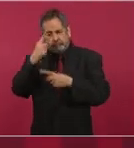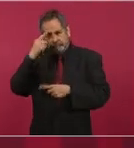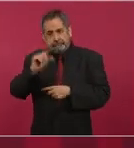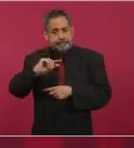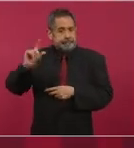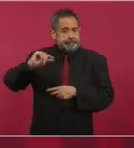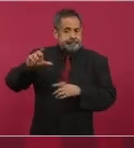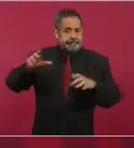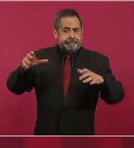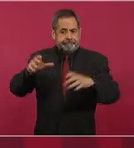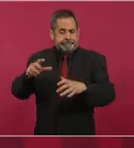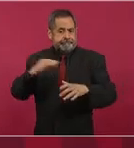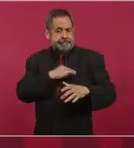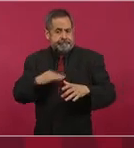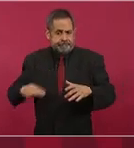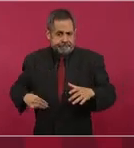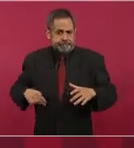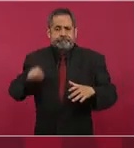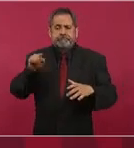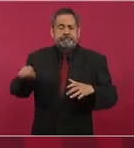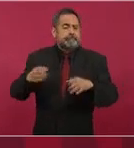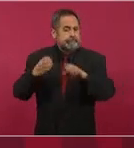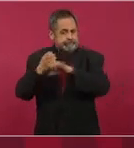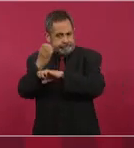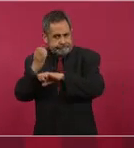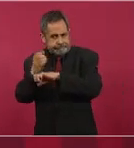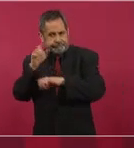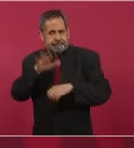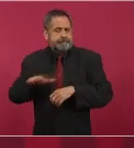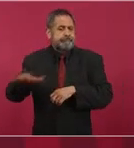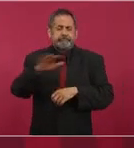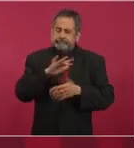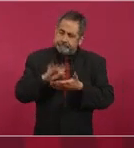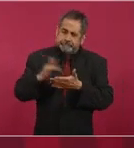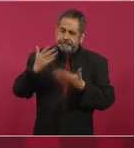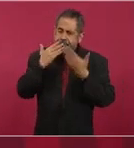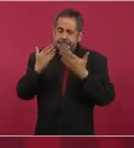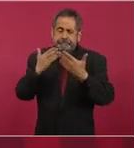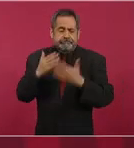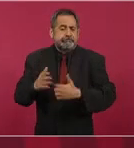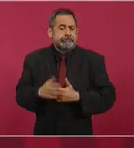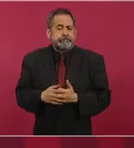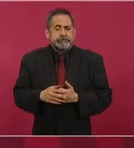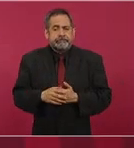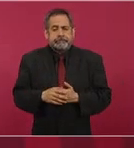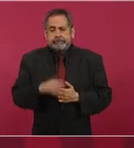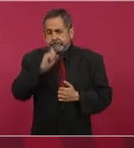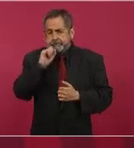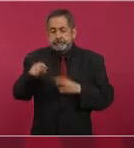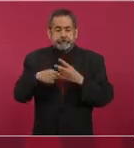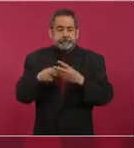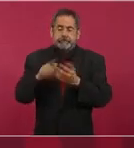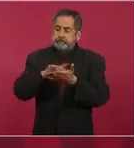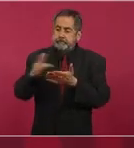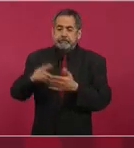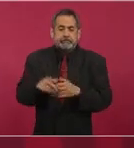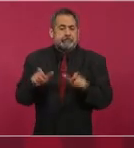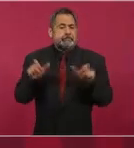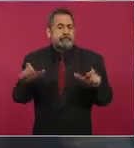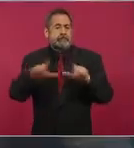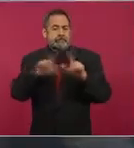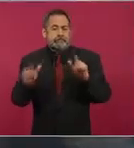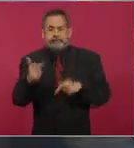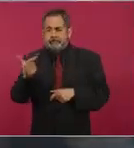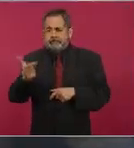autoridades municipales, autoridades estatales y, desde luego, la Guardia Nacional, la